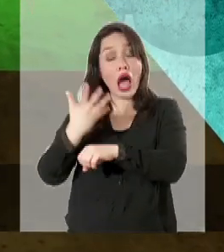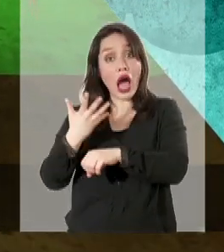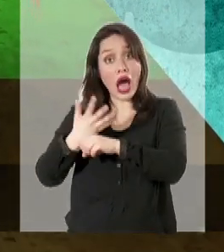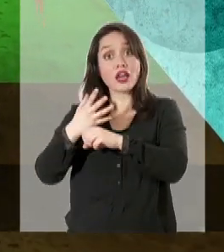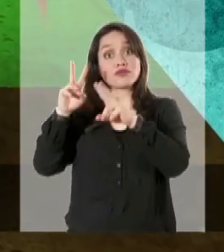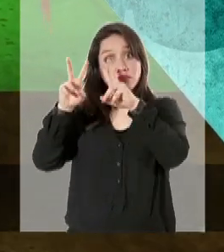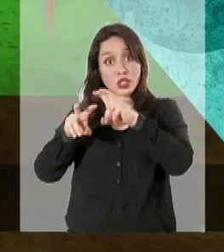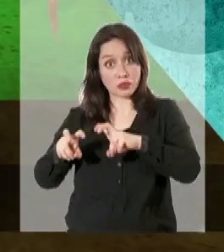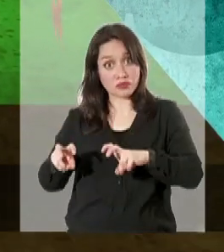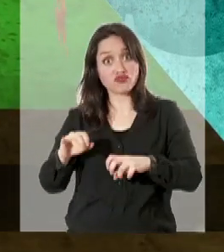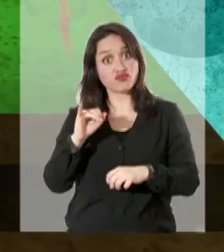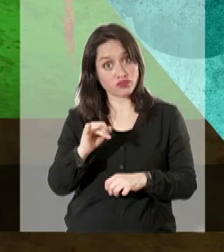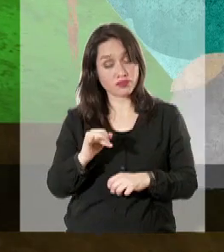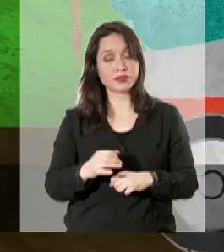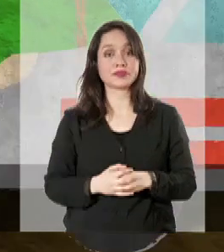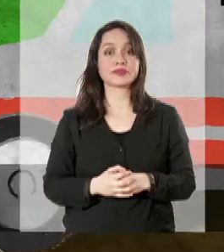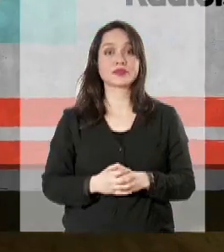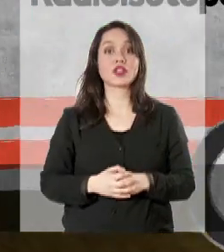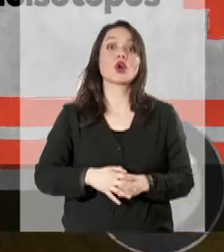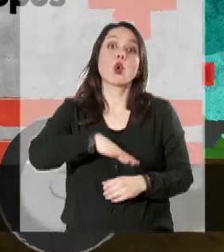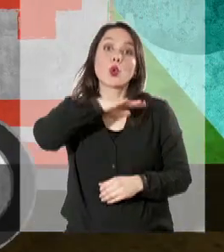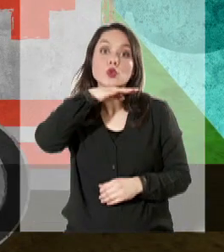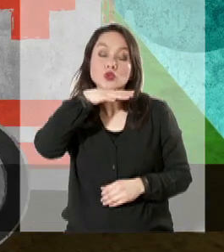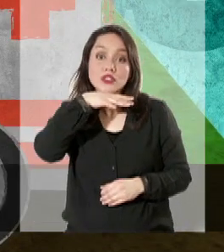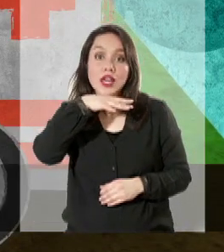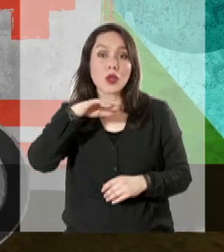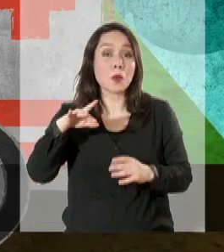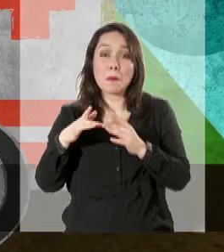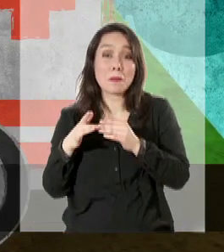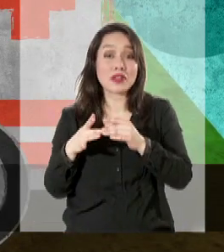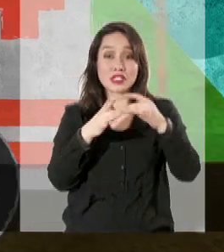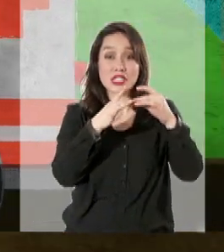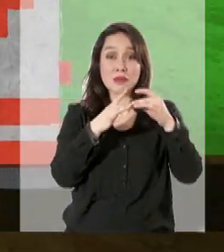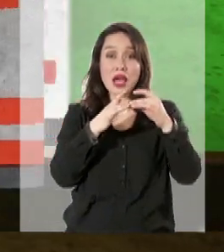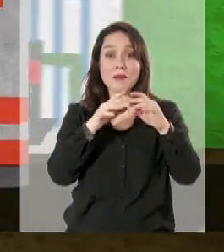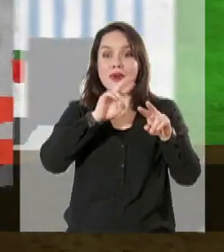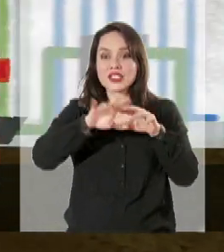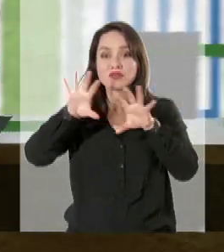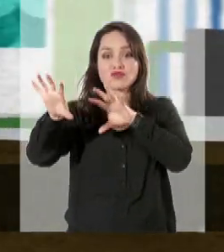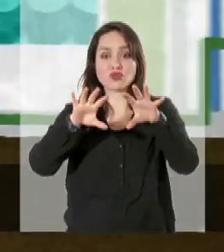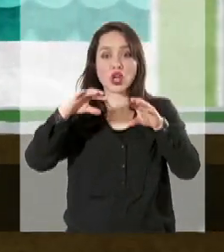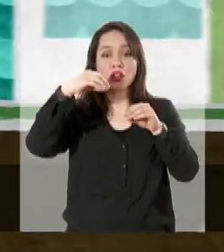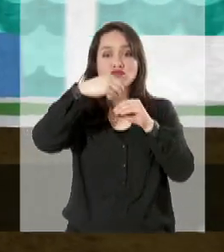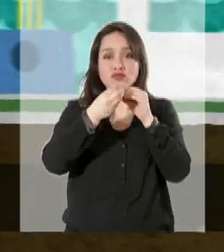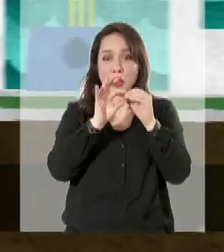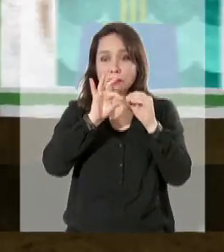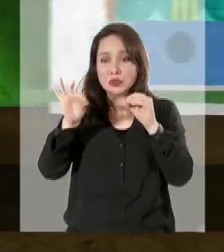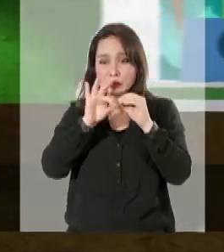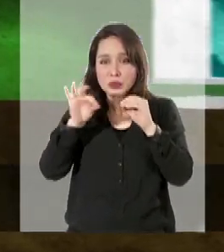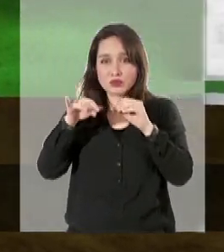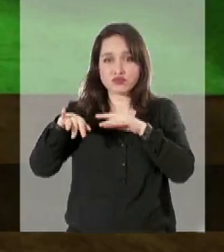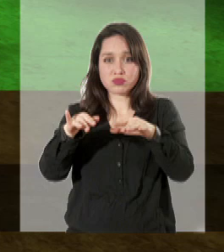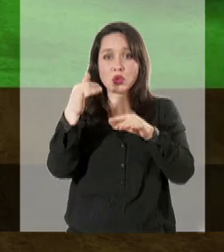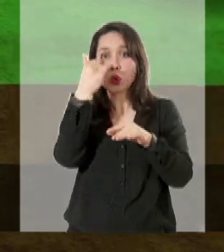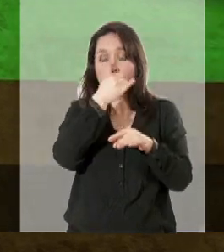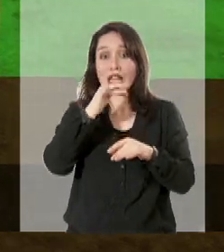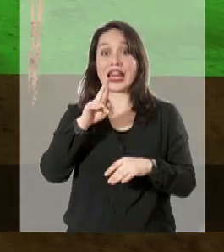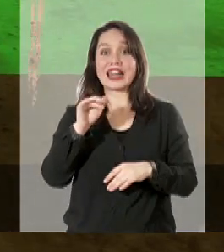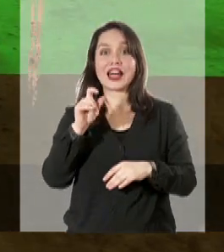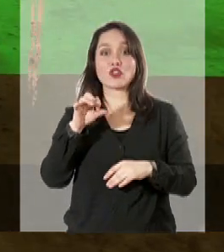investigación desde hace más de 40 años que son utilizados principalmente para producir elementos radioactivos llamados